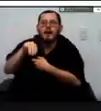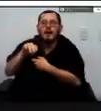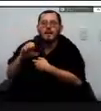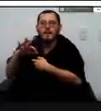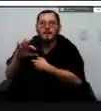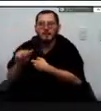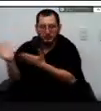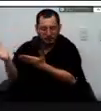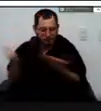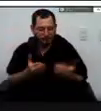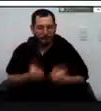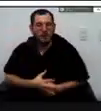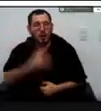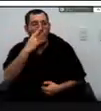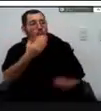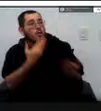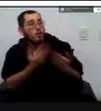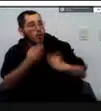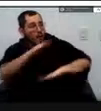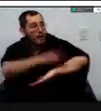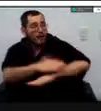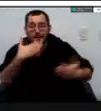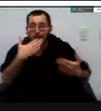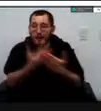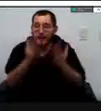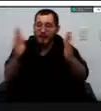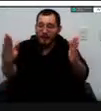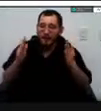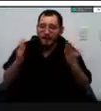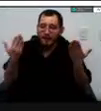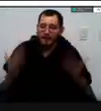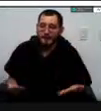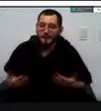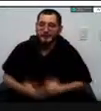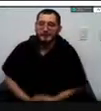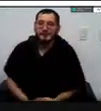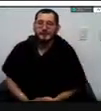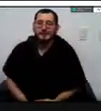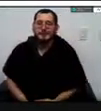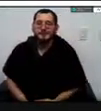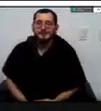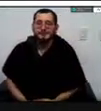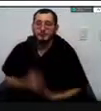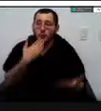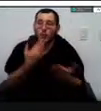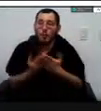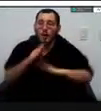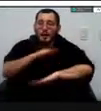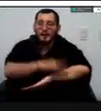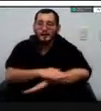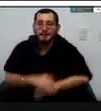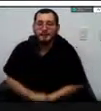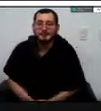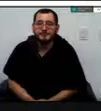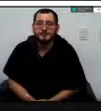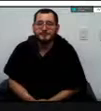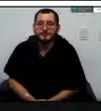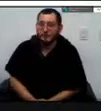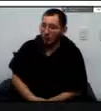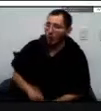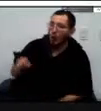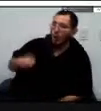tardes muchas gracias conectado buenas tardes sí señor lo escuchamos